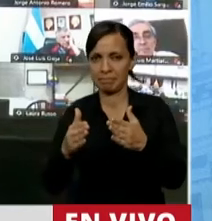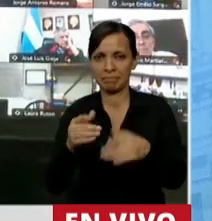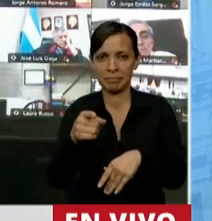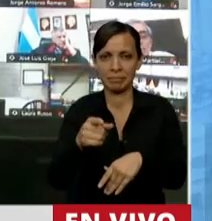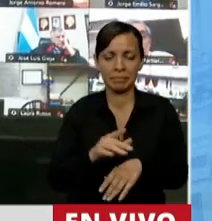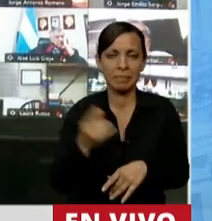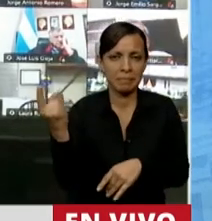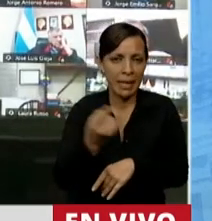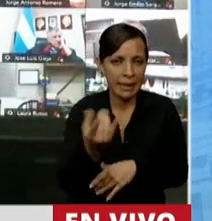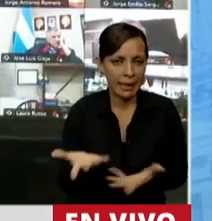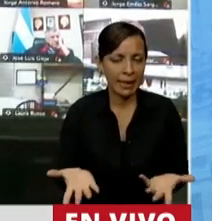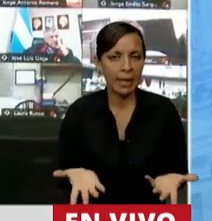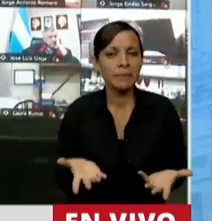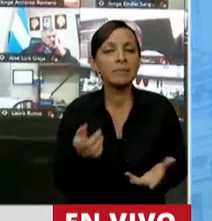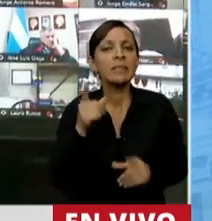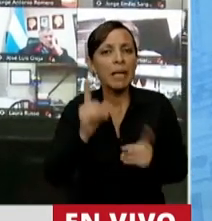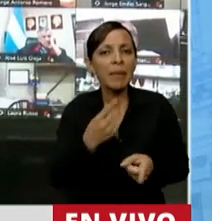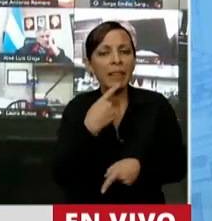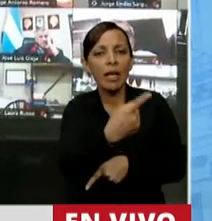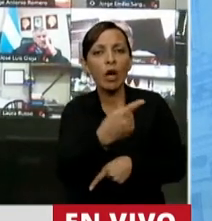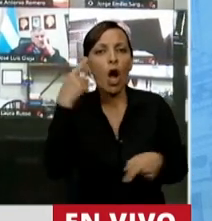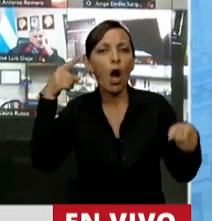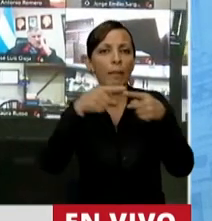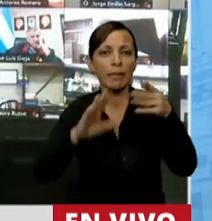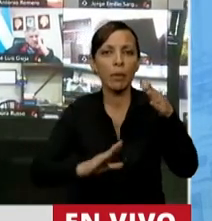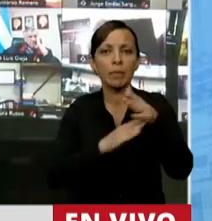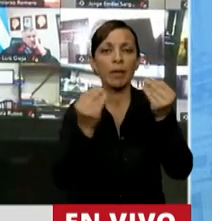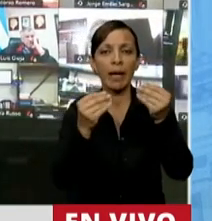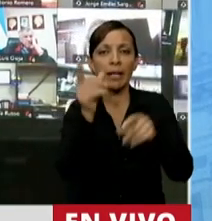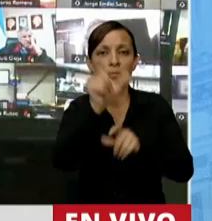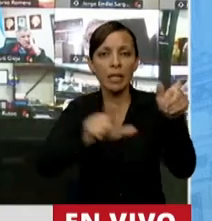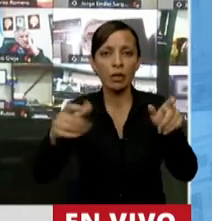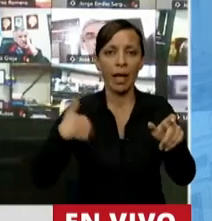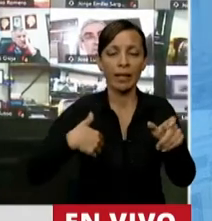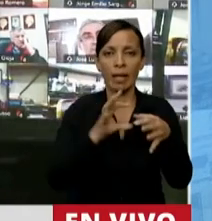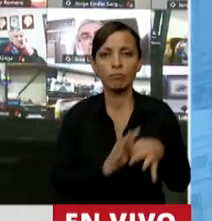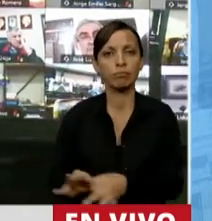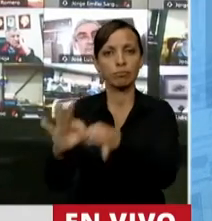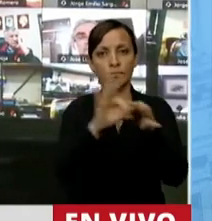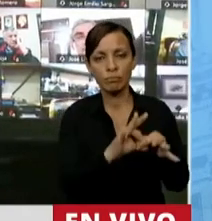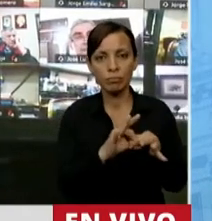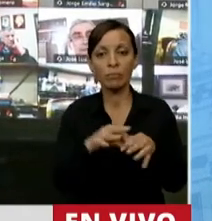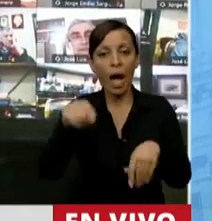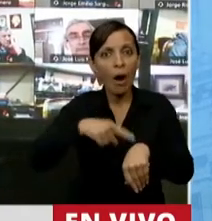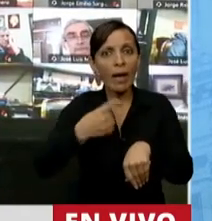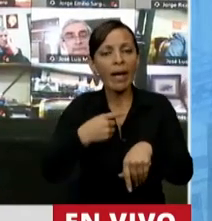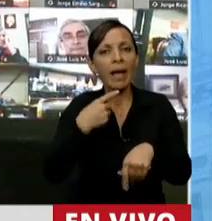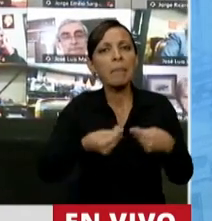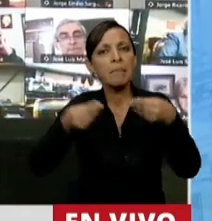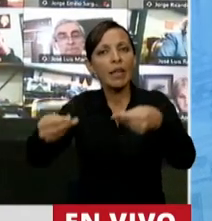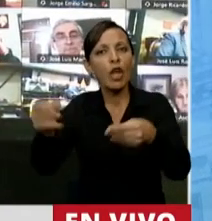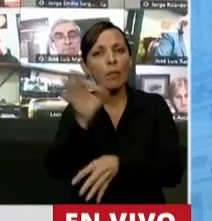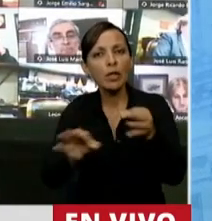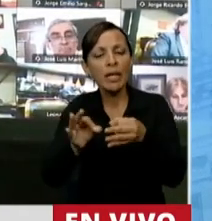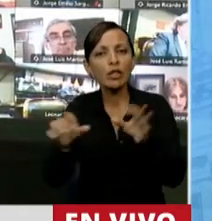Esa es la verdad. Dijo también que su principal objetivo era unir a los argentinos. Y en estas horas ha enviado el proyecto de